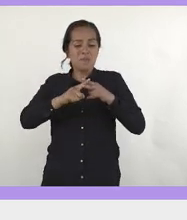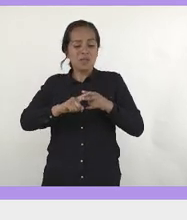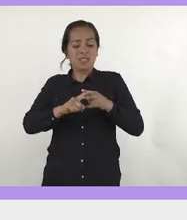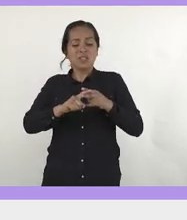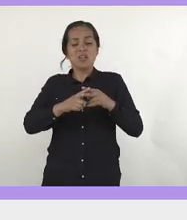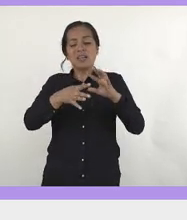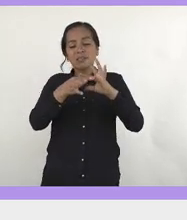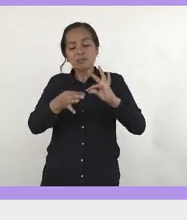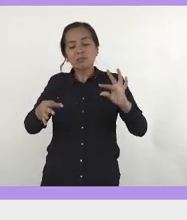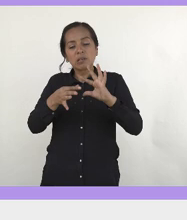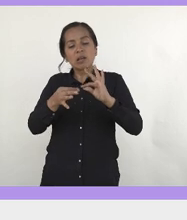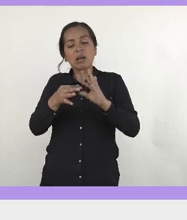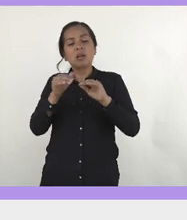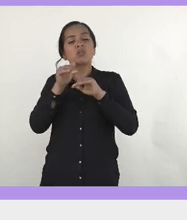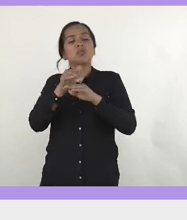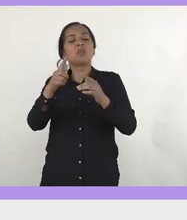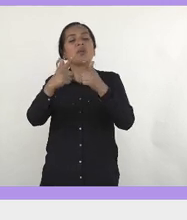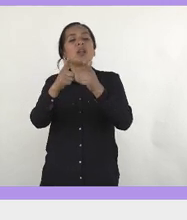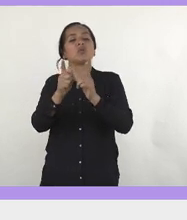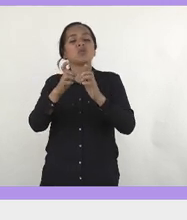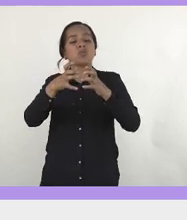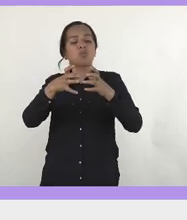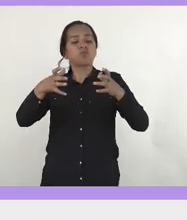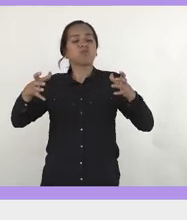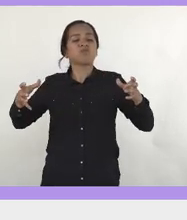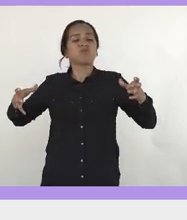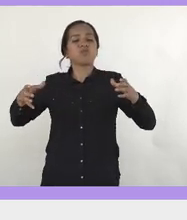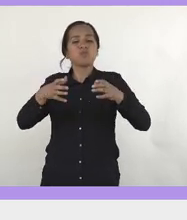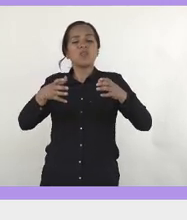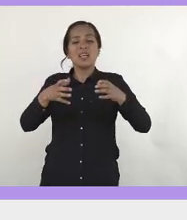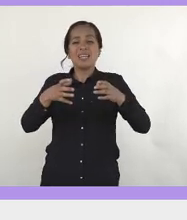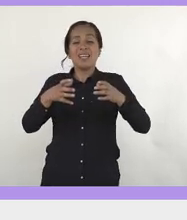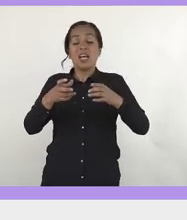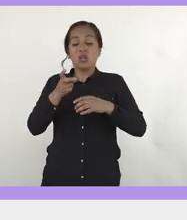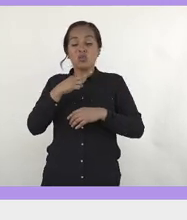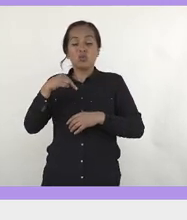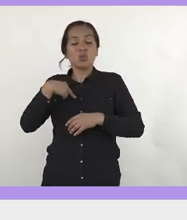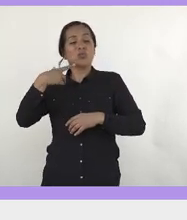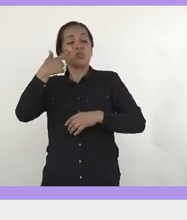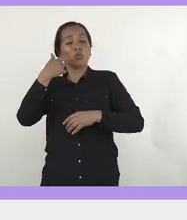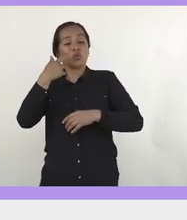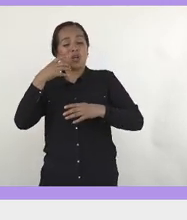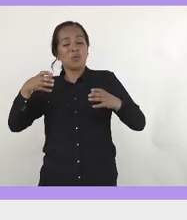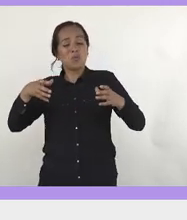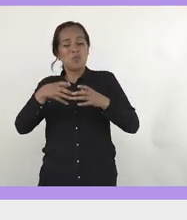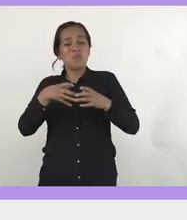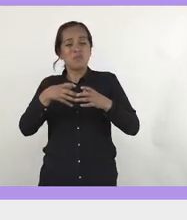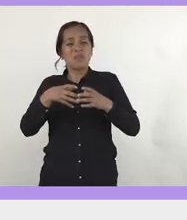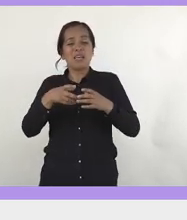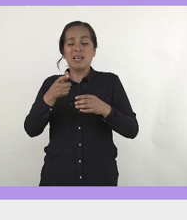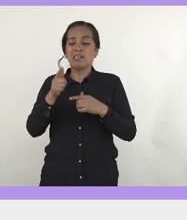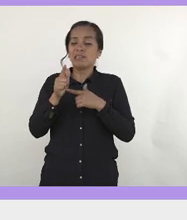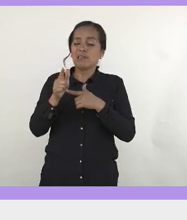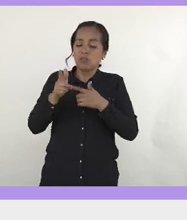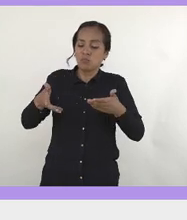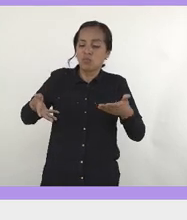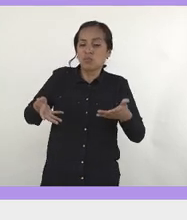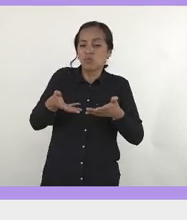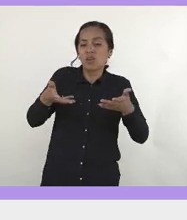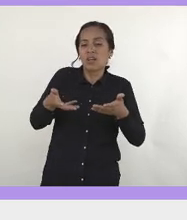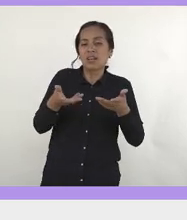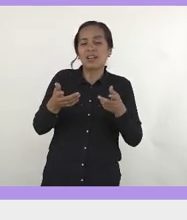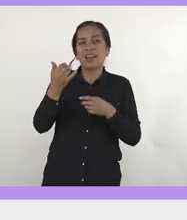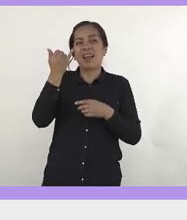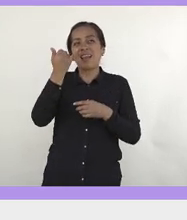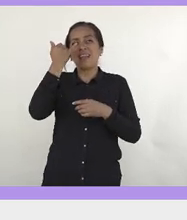colectividad, y a decir, bueno, es que en colectivo hemos logrado más cosas y tenemos que seguir promoviendo esa idea,